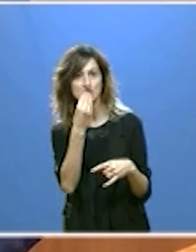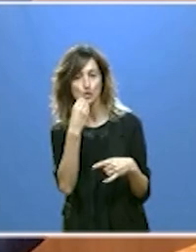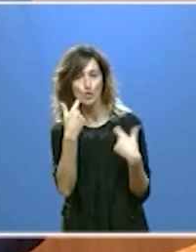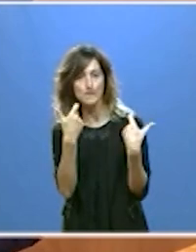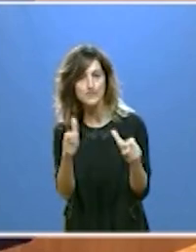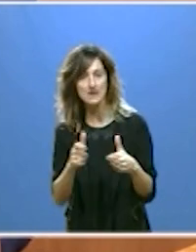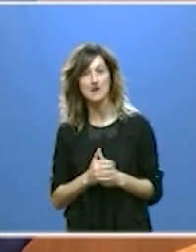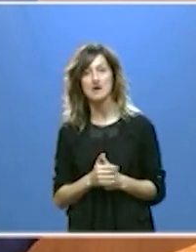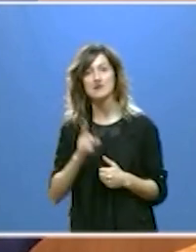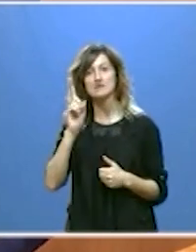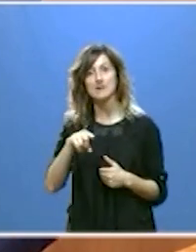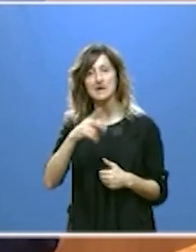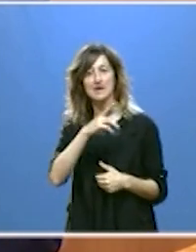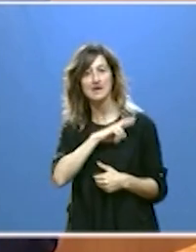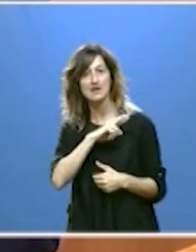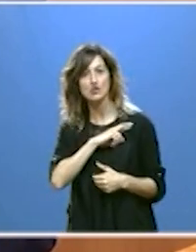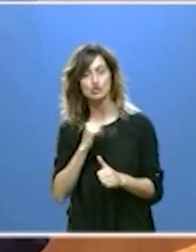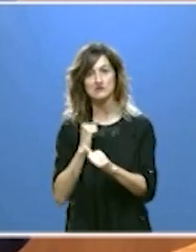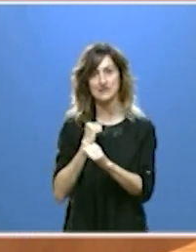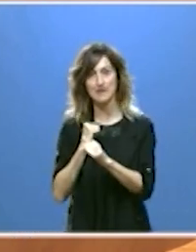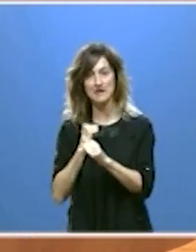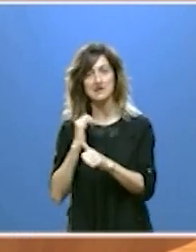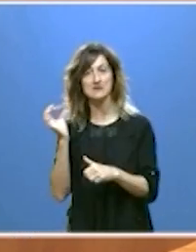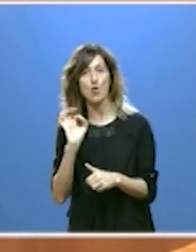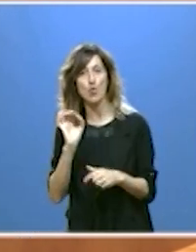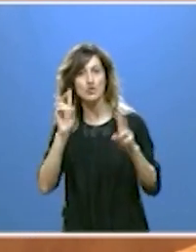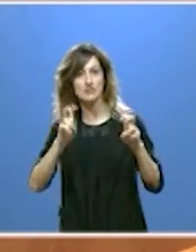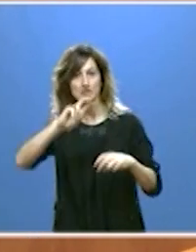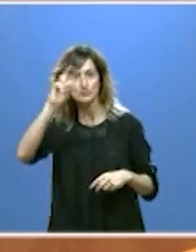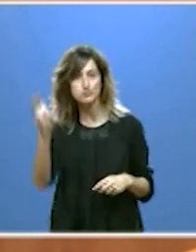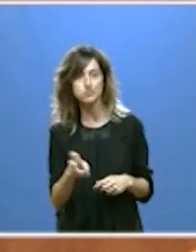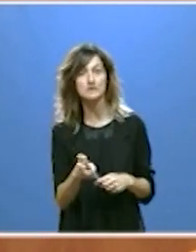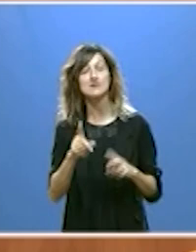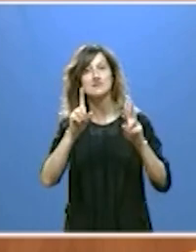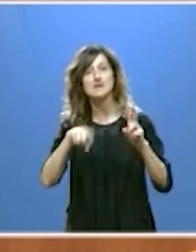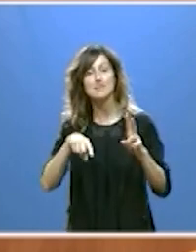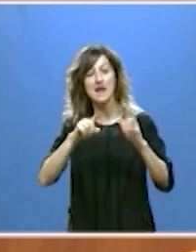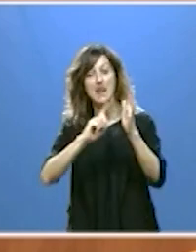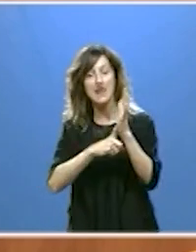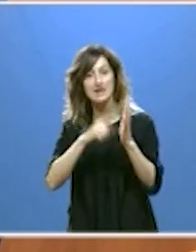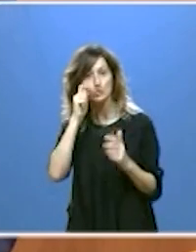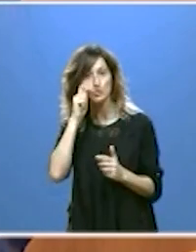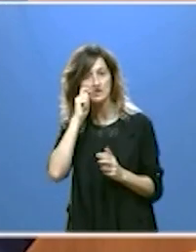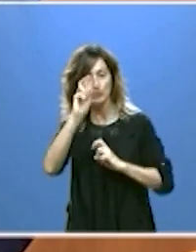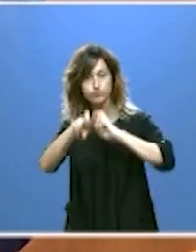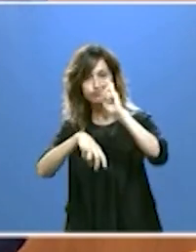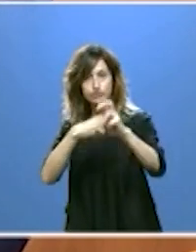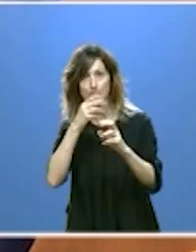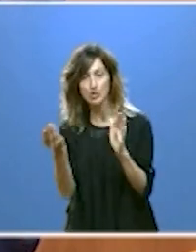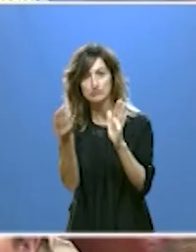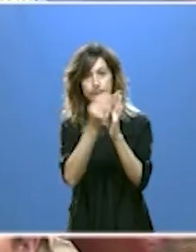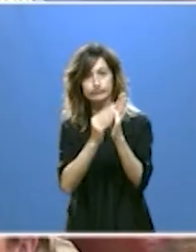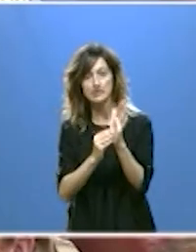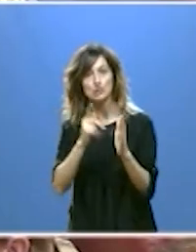gastronómico religioso de semana santa o el micoturismo. Y vamos a modificar la ley de turismo para incorporar